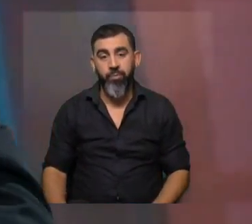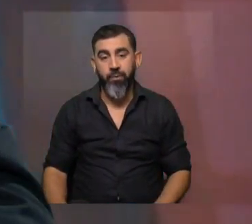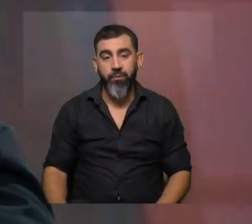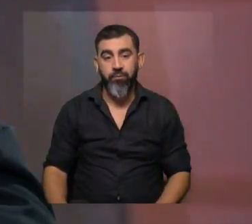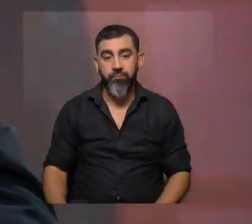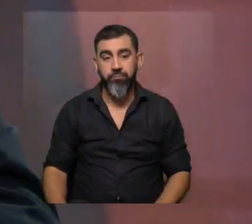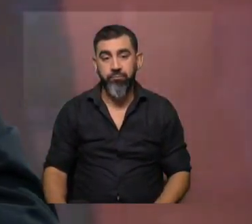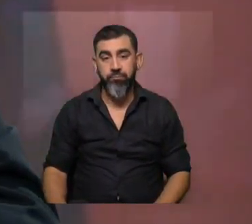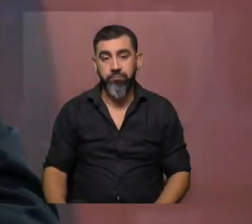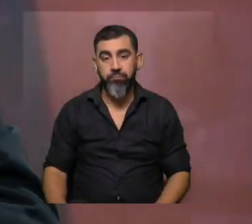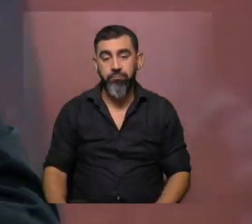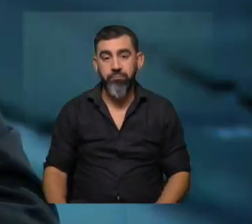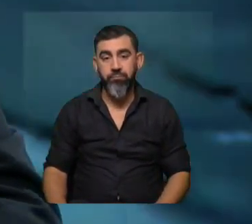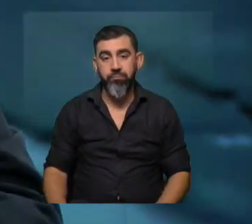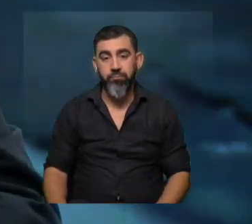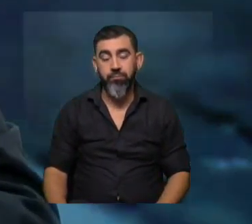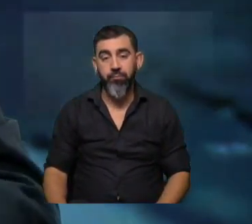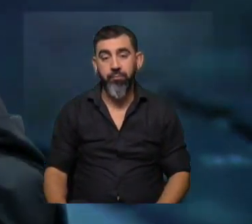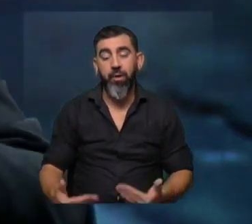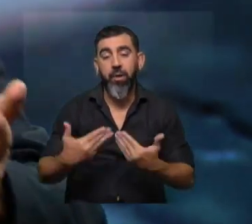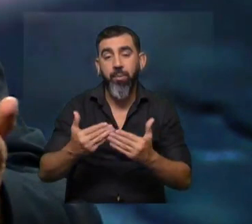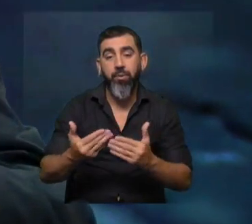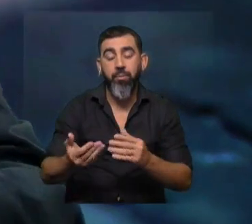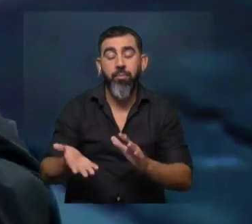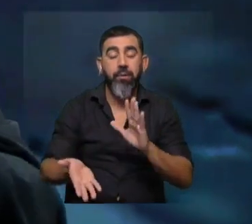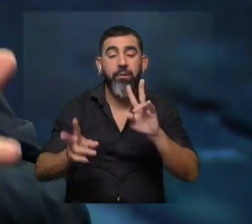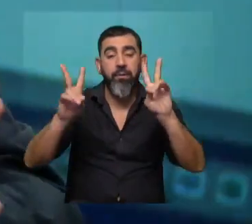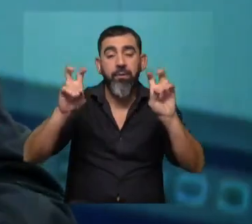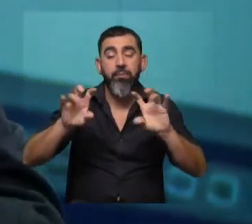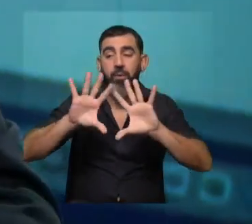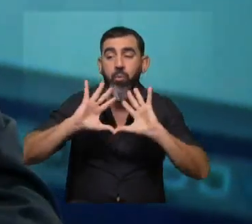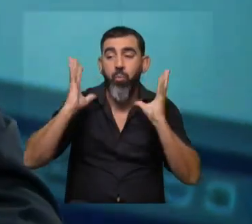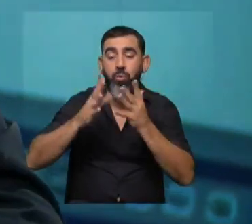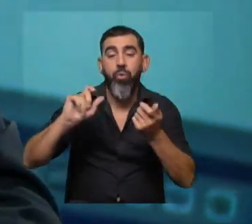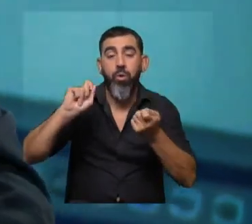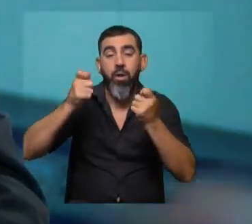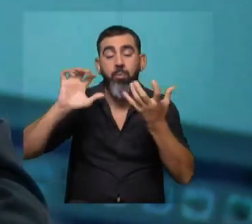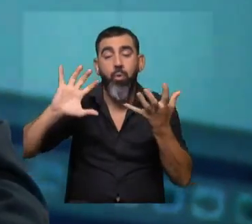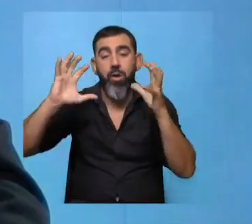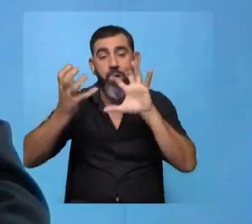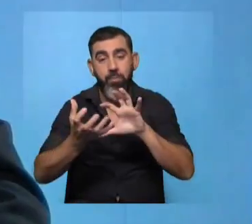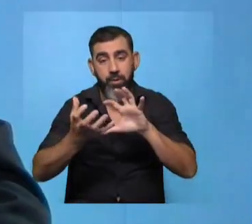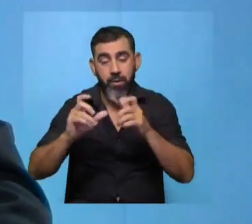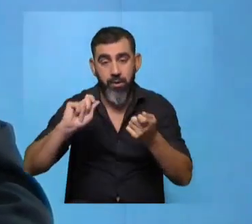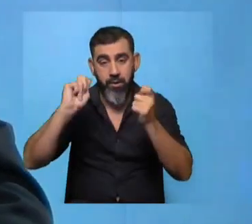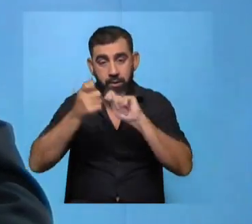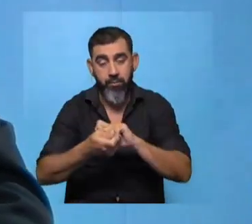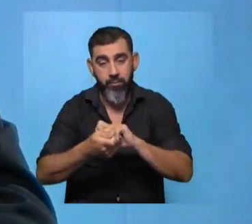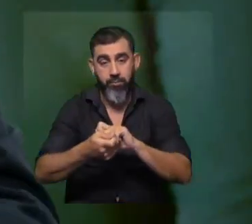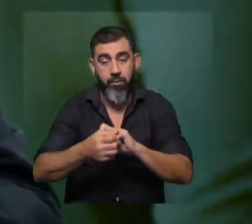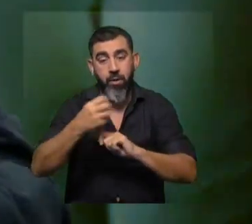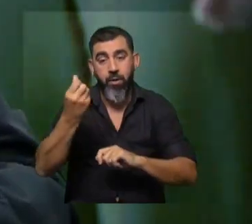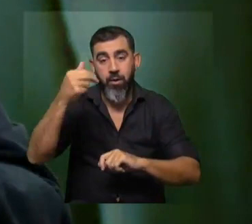empiezo por yo creo que el que es el mayor tema del planeta hoy que es el cambio climático la agencia